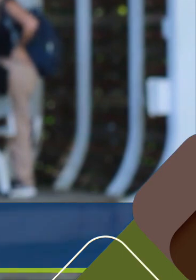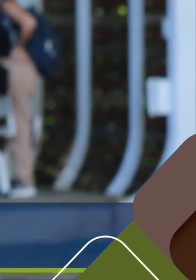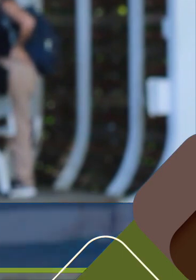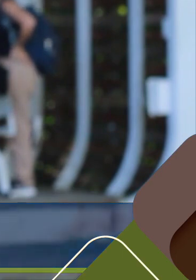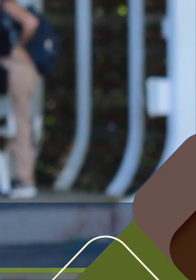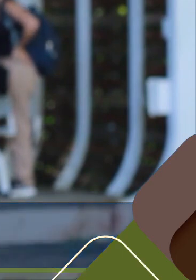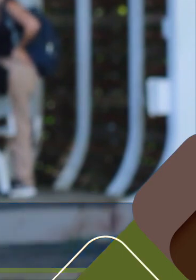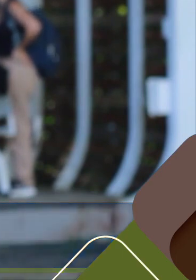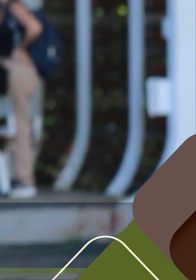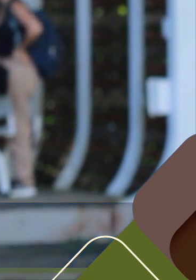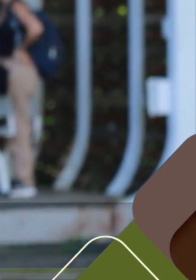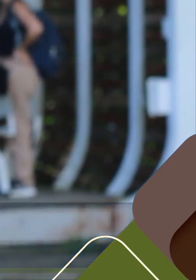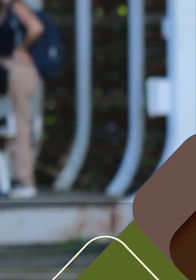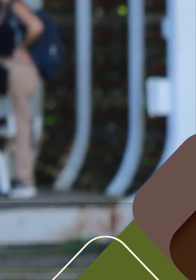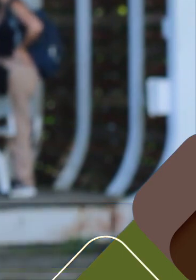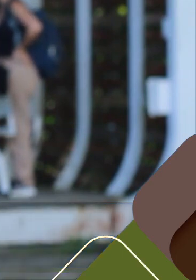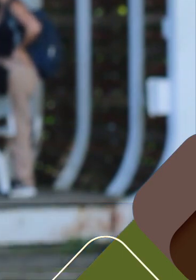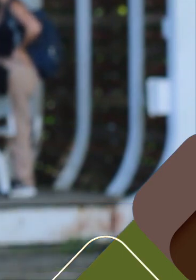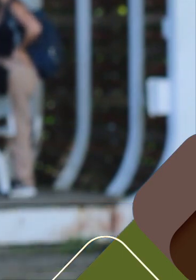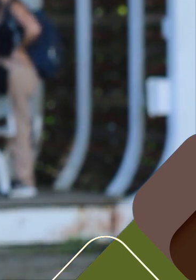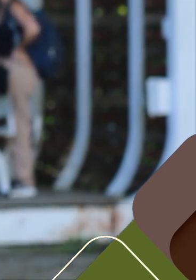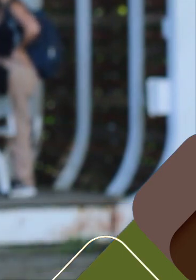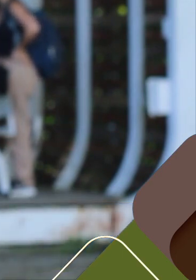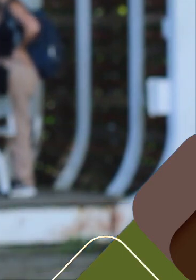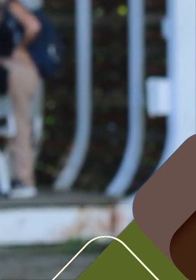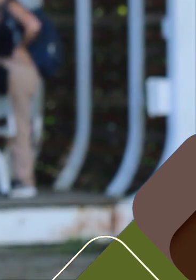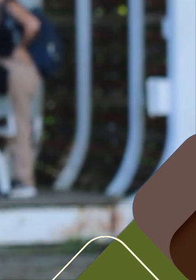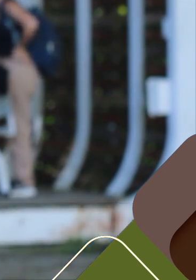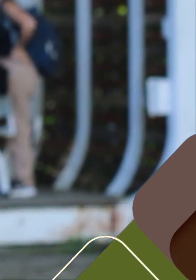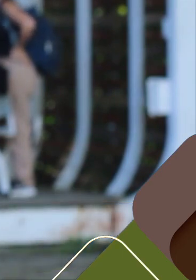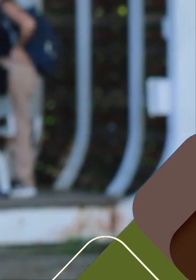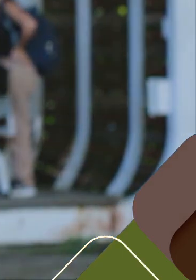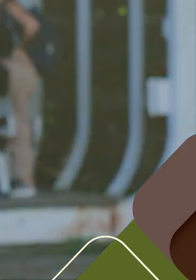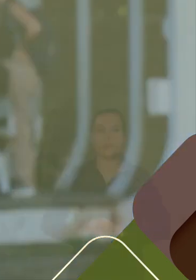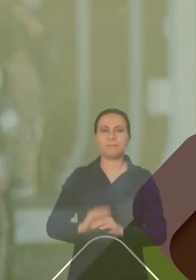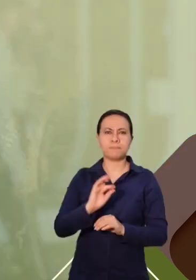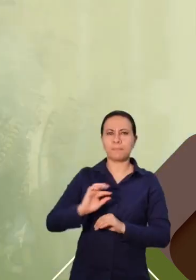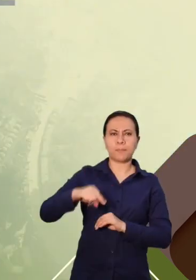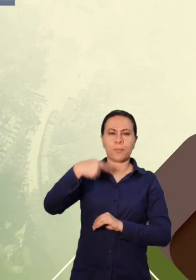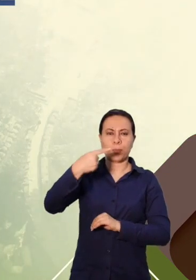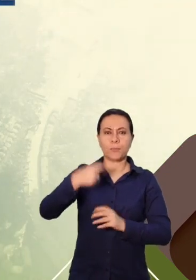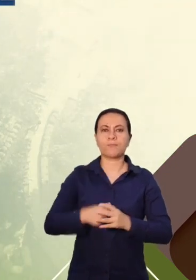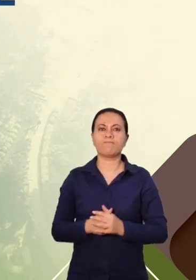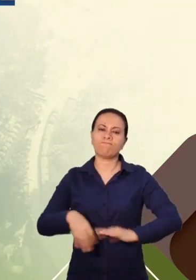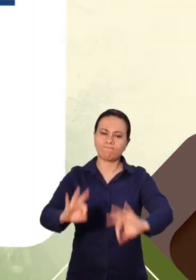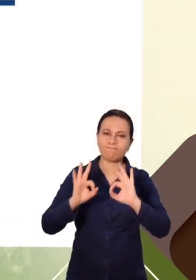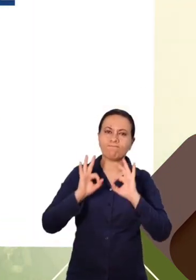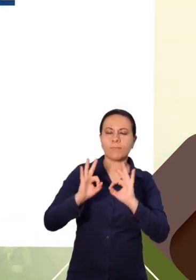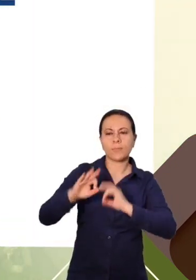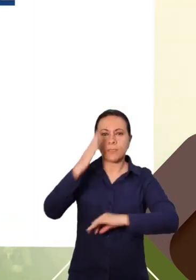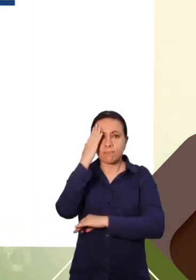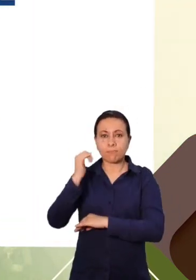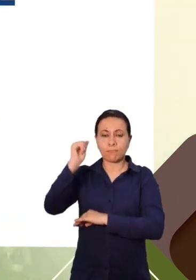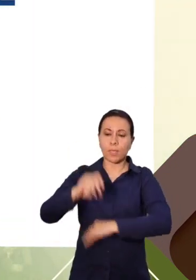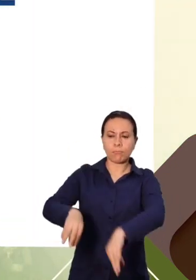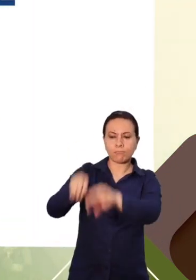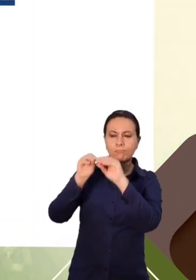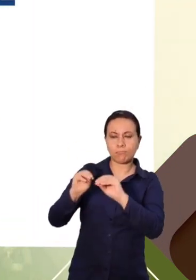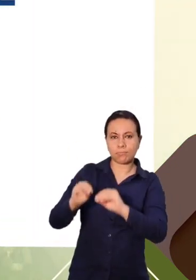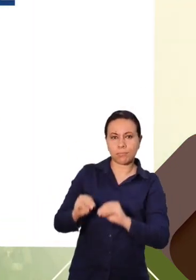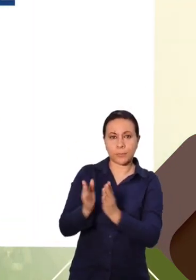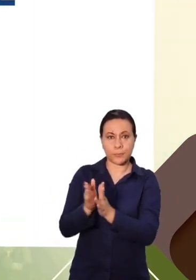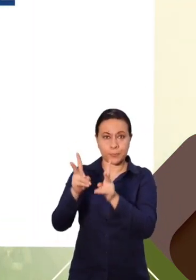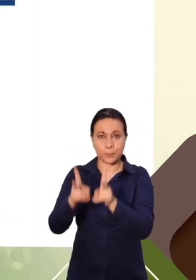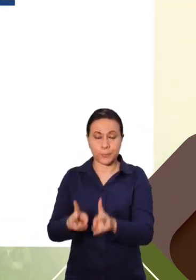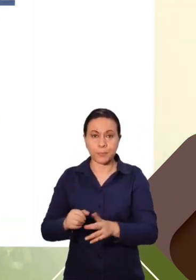presencialidad. Hoy les presentamos el informe de gestión del año 2022. Excelencia académica para la formación